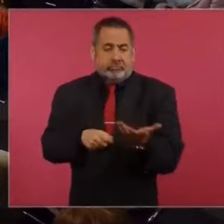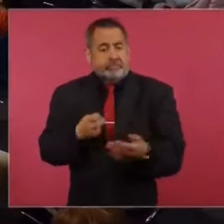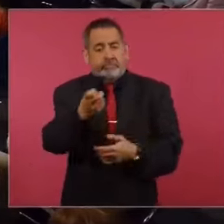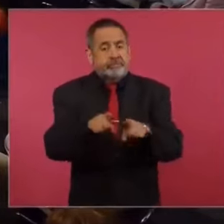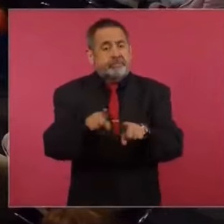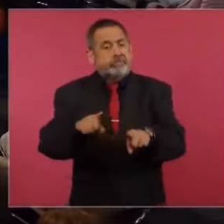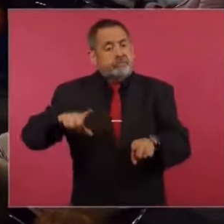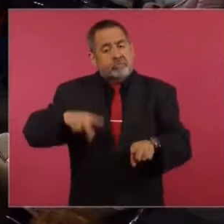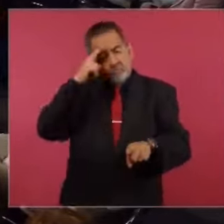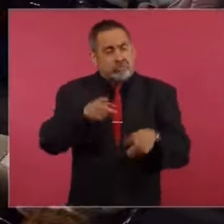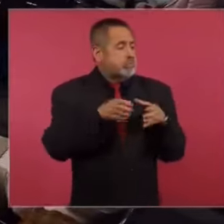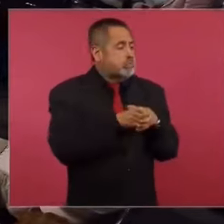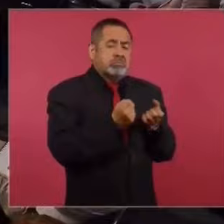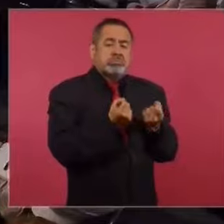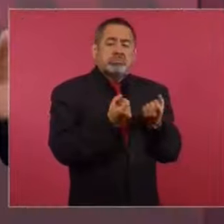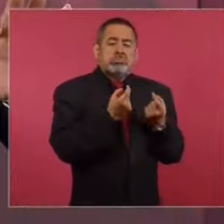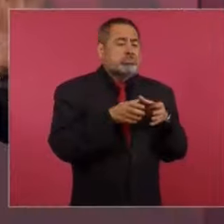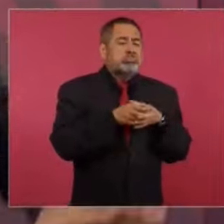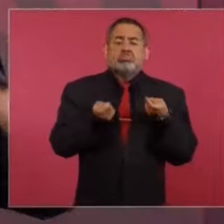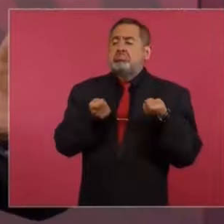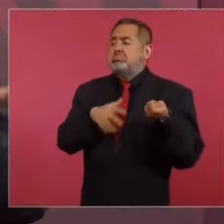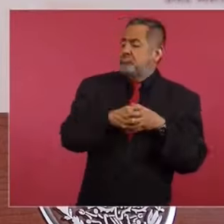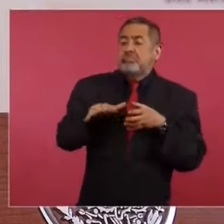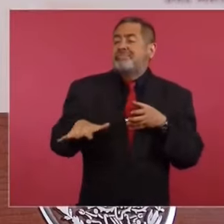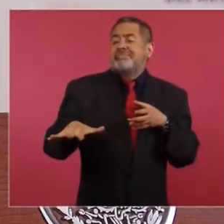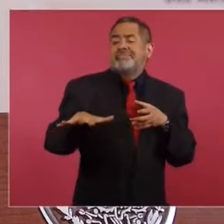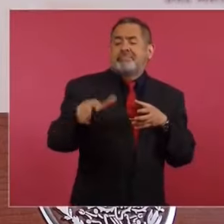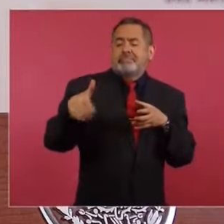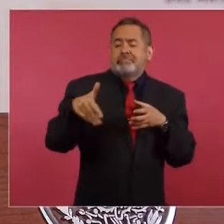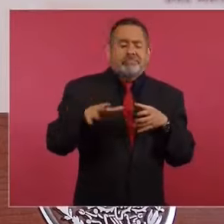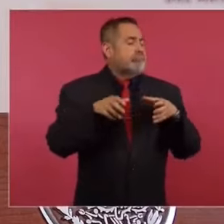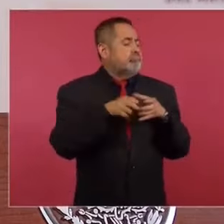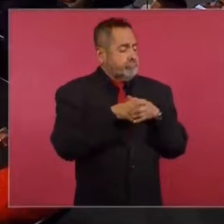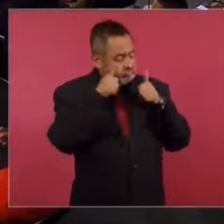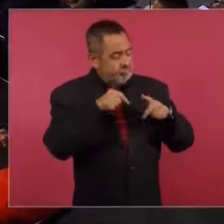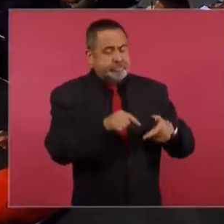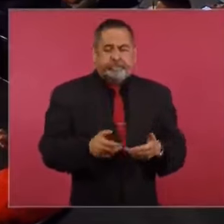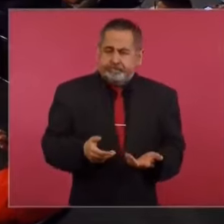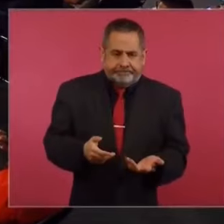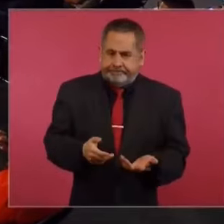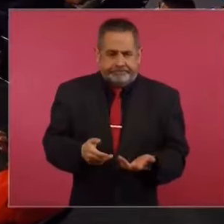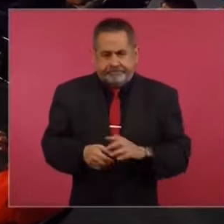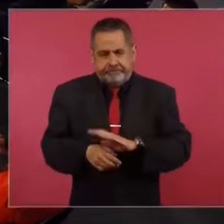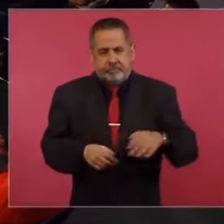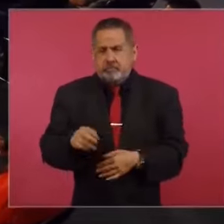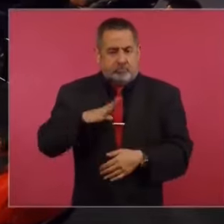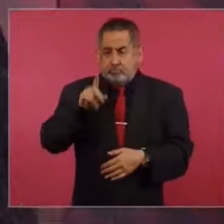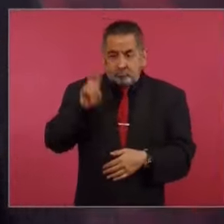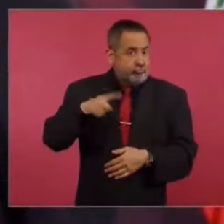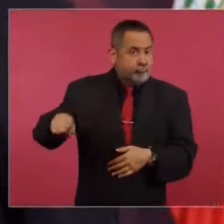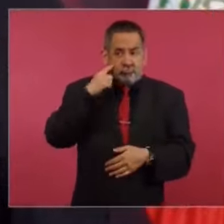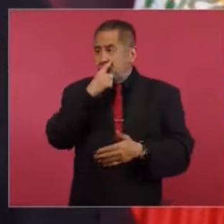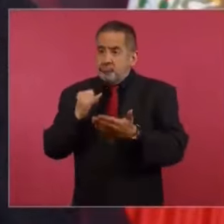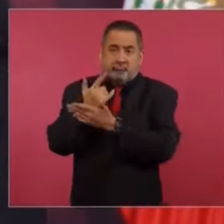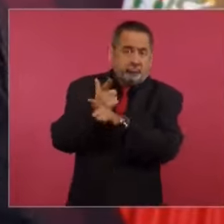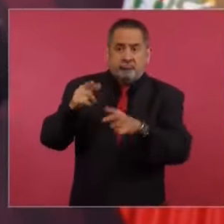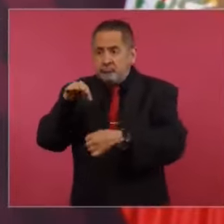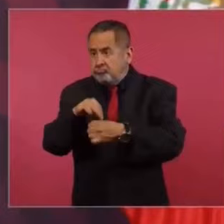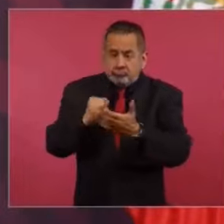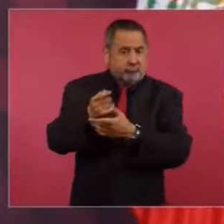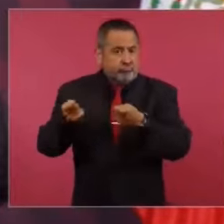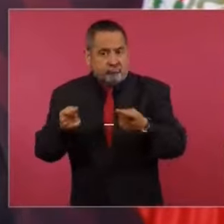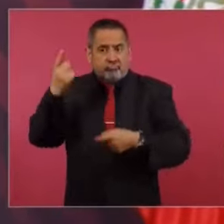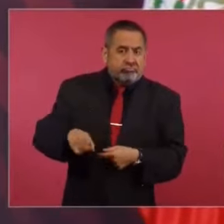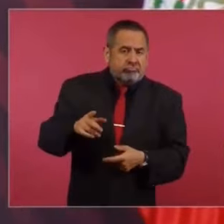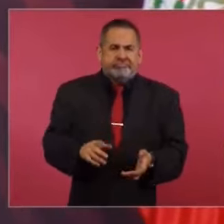gobierno de México. Hasta 2018. Entonces, en sentido estricto, no había democracia. O la